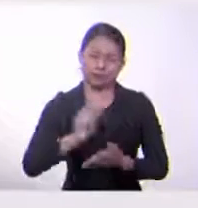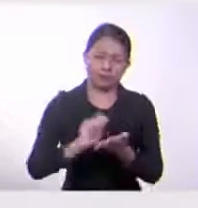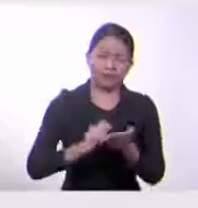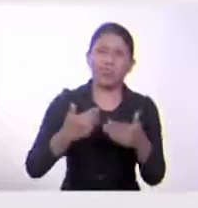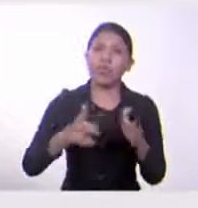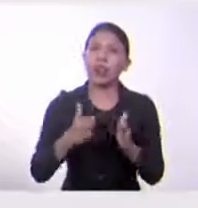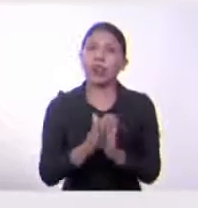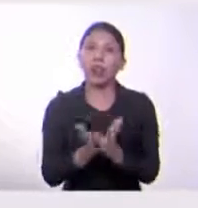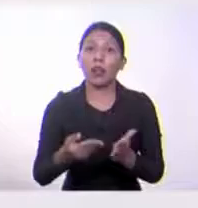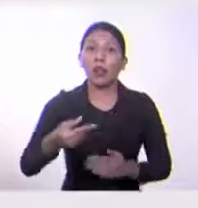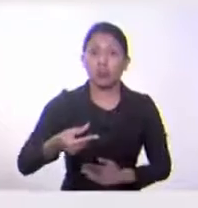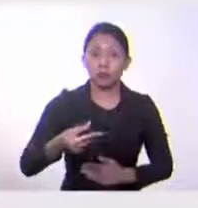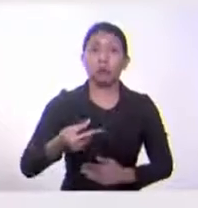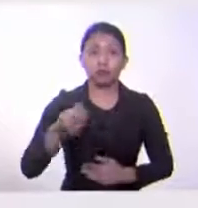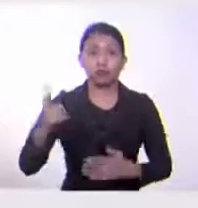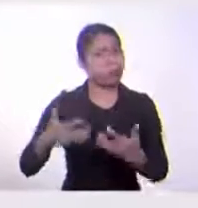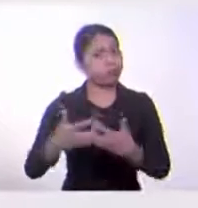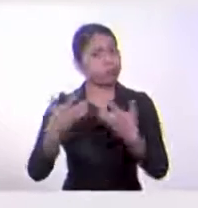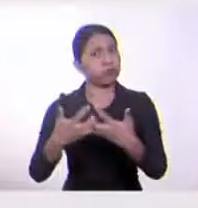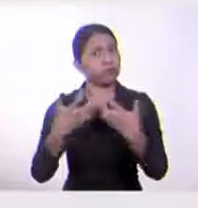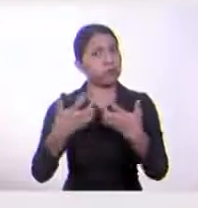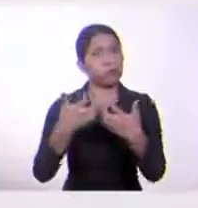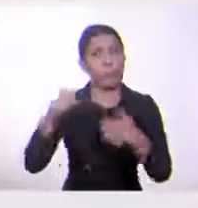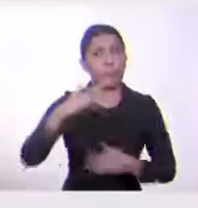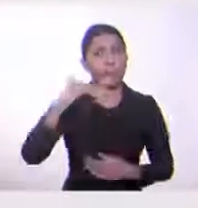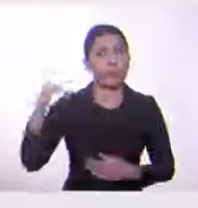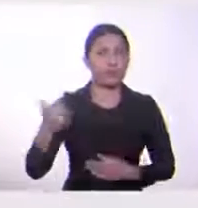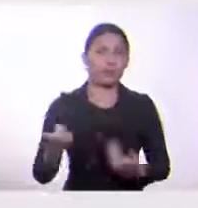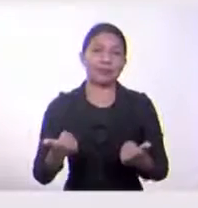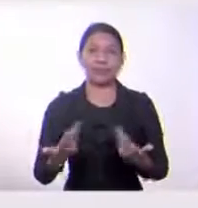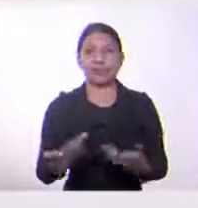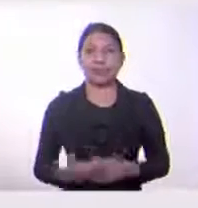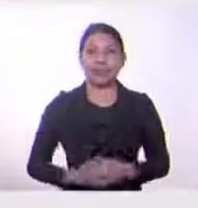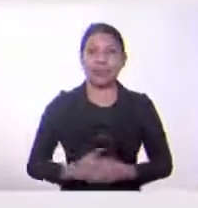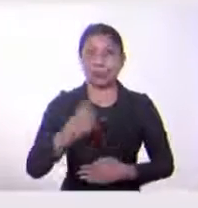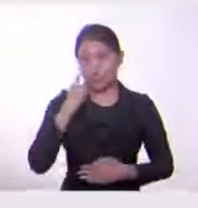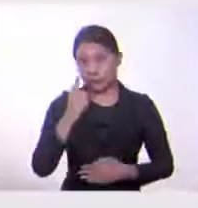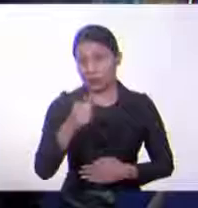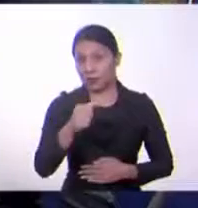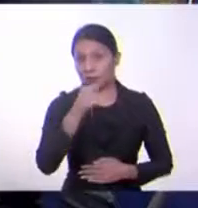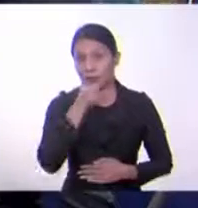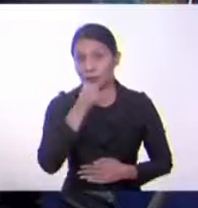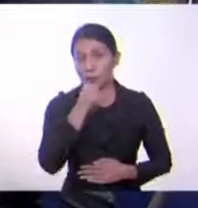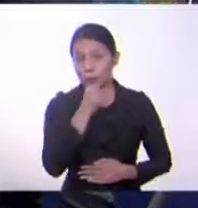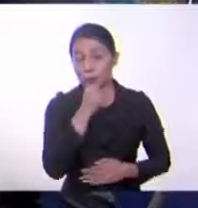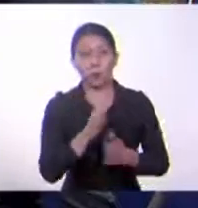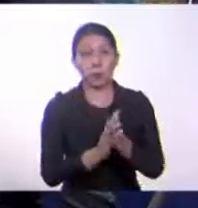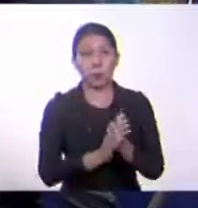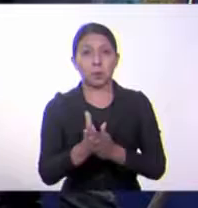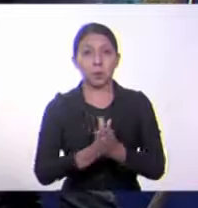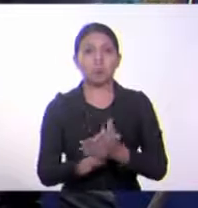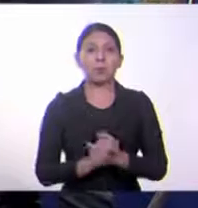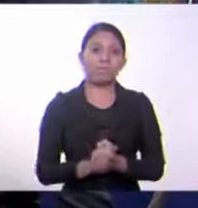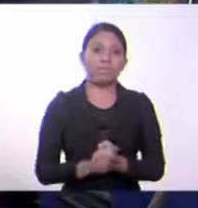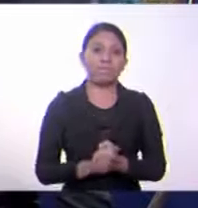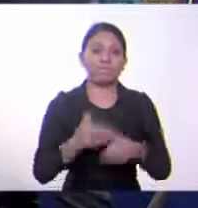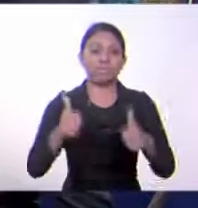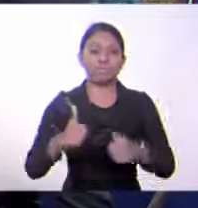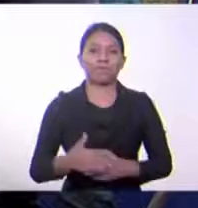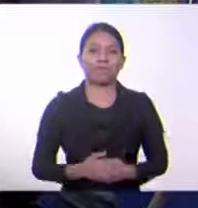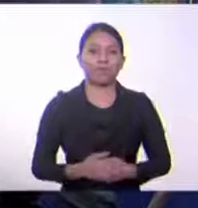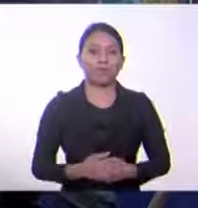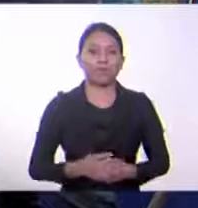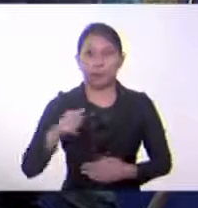libros y ha hecho varias investigaciones en nuestro país. Así que ahí tenemos los datos muy interesantes, Emerson. Sí, este conocimiento